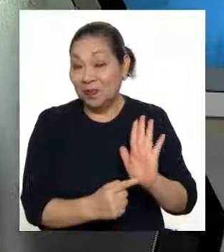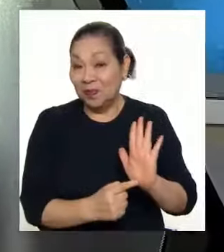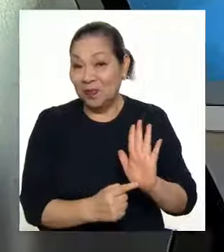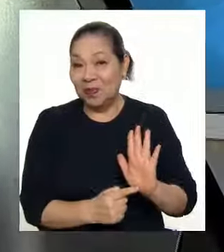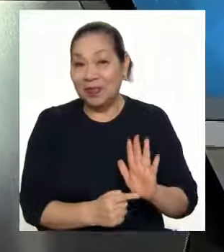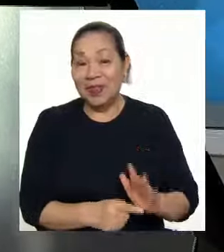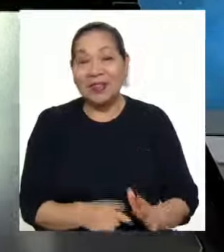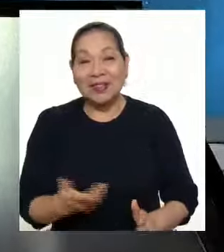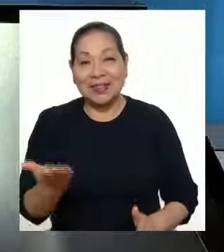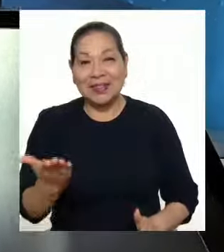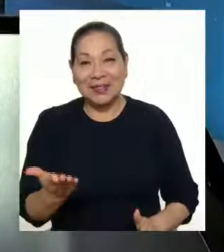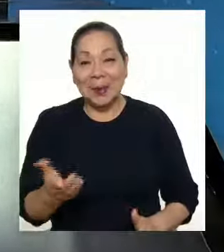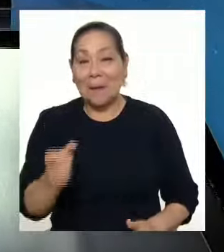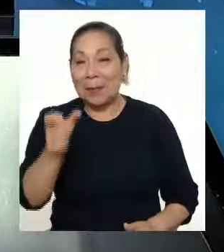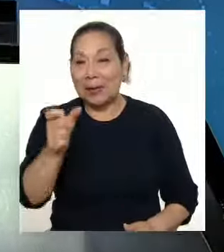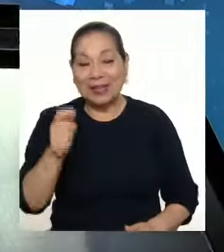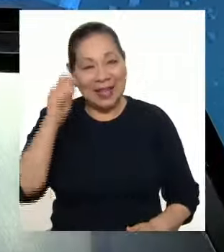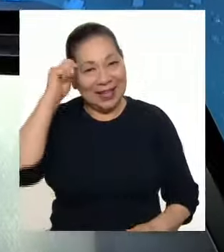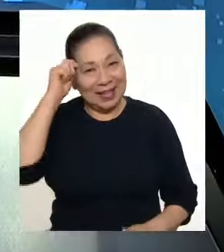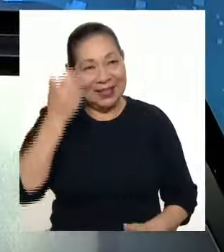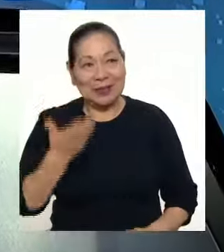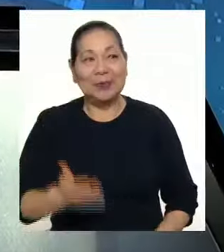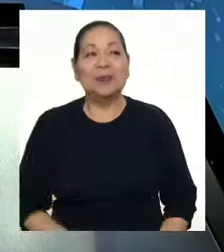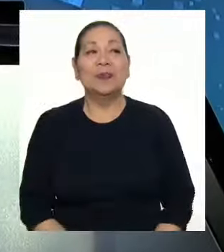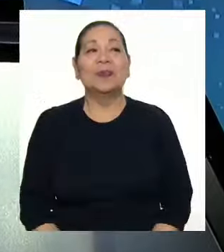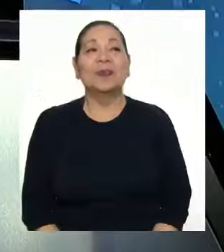al ingeniero David Garay en nuestro bloque El Tiempo.